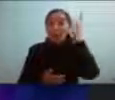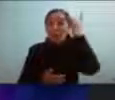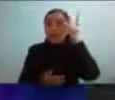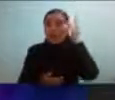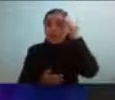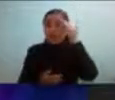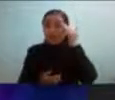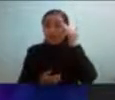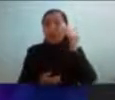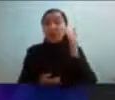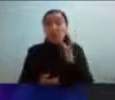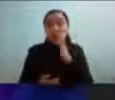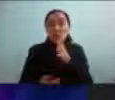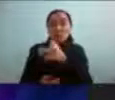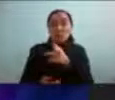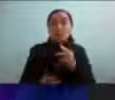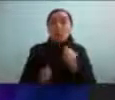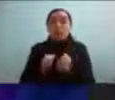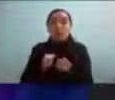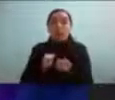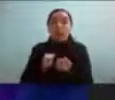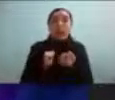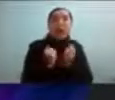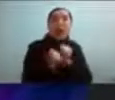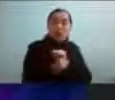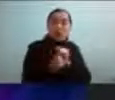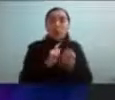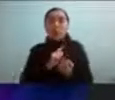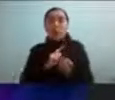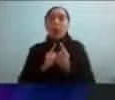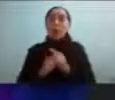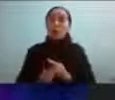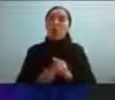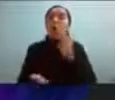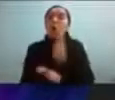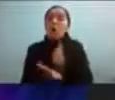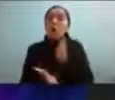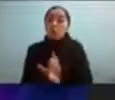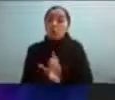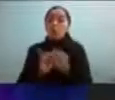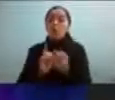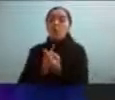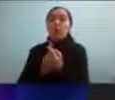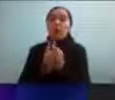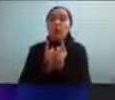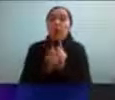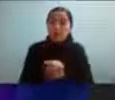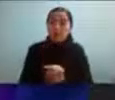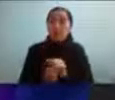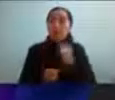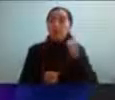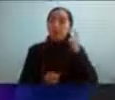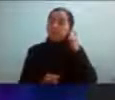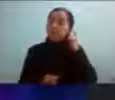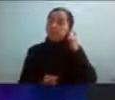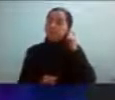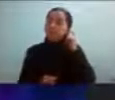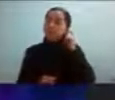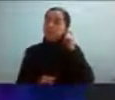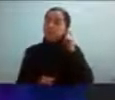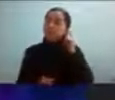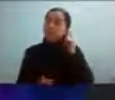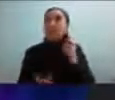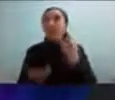cuyos niveles de ajuste les han permitido tener conductas adaptativas y en algún momento vital las demandas suelen ser